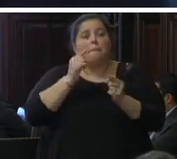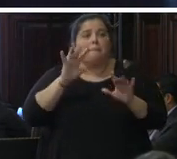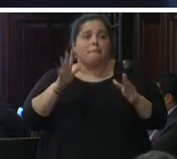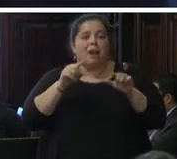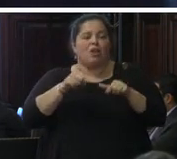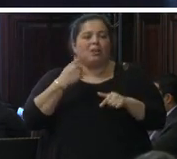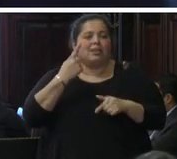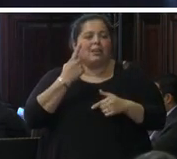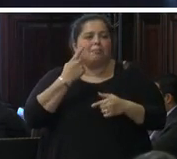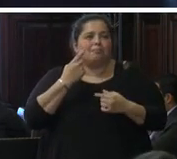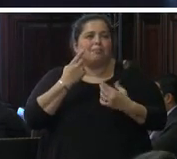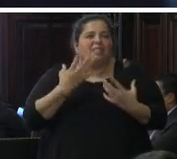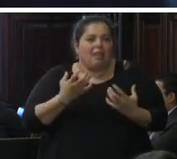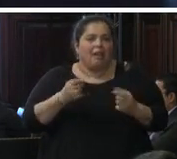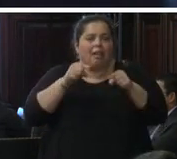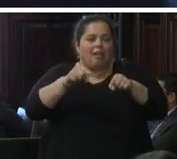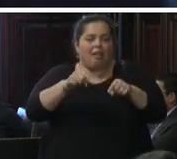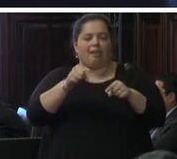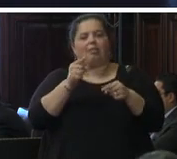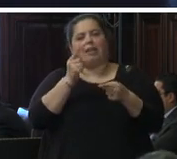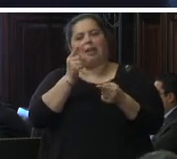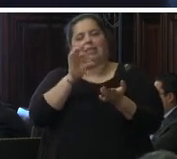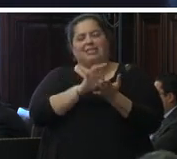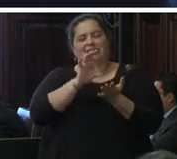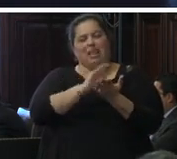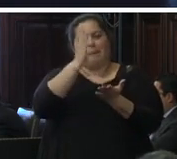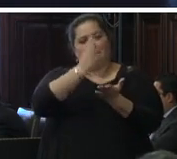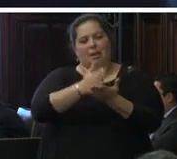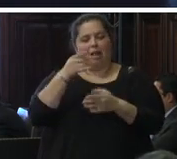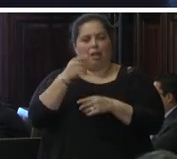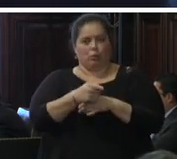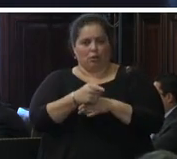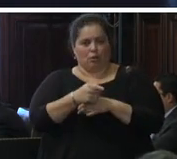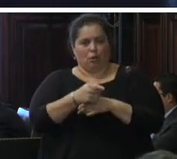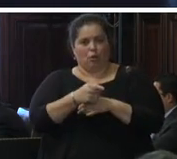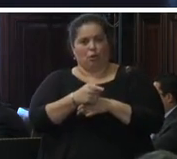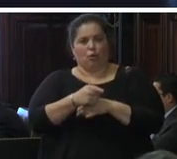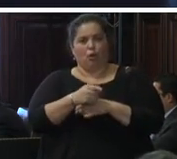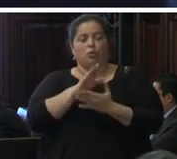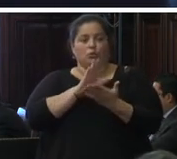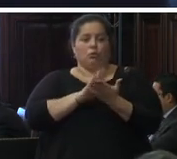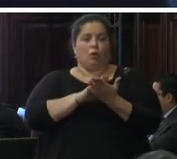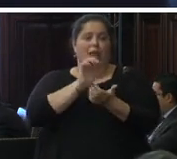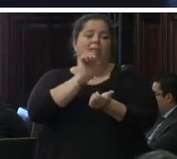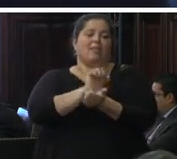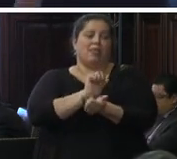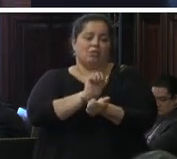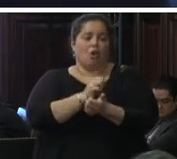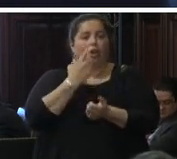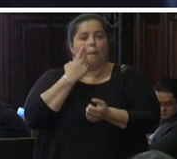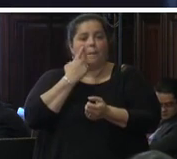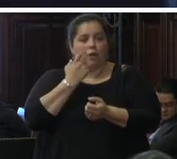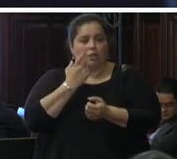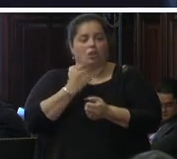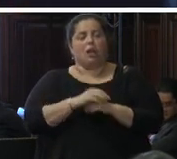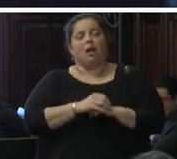aplicación del sistema penal acusatorio en materia de detención provisional se garantice es un